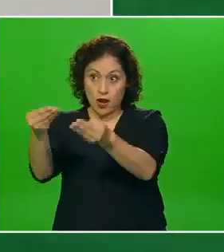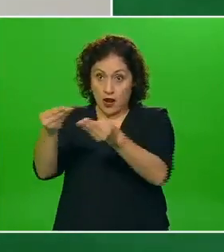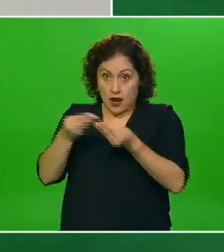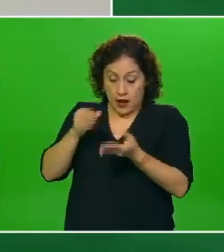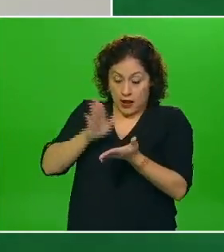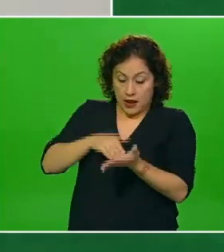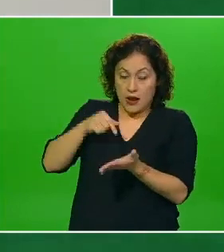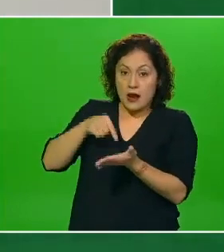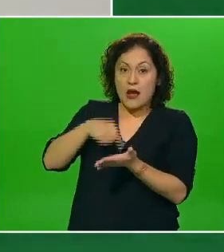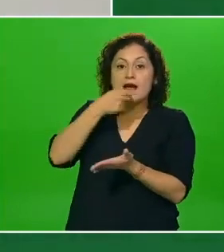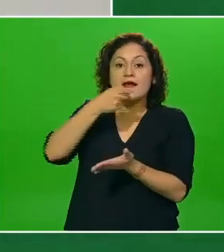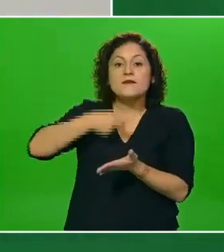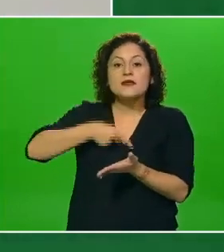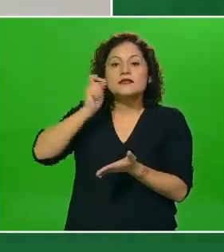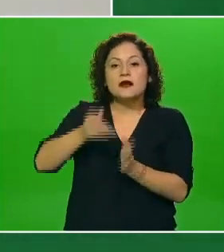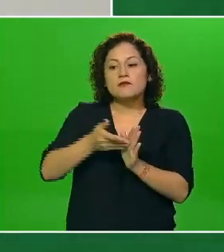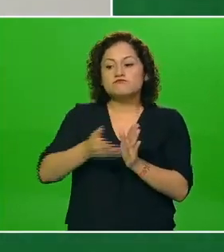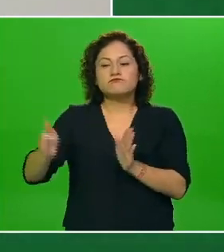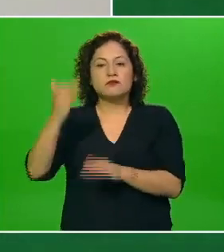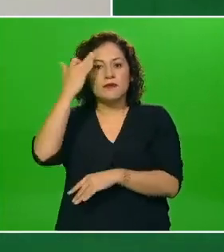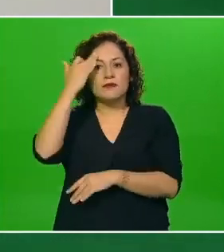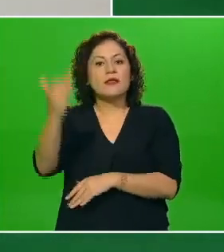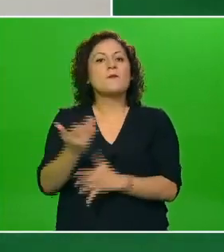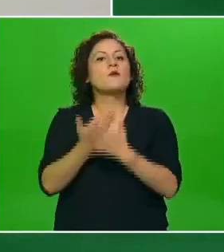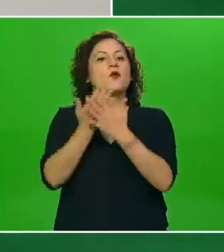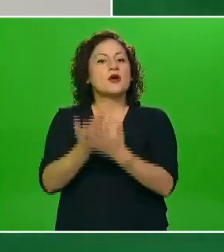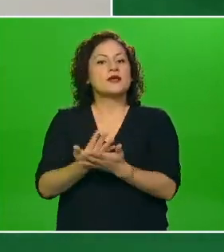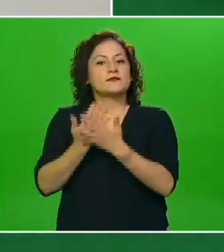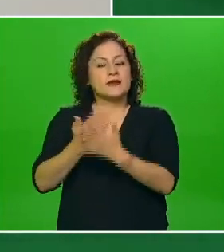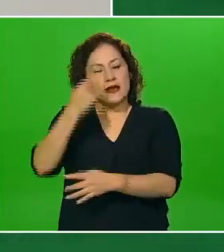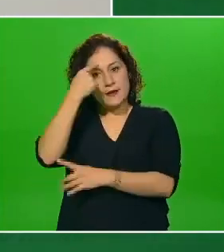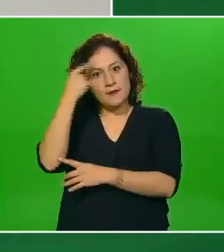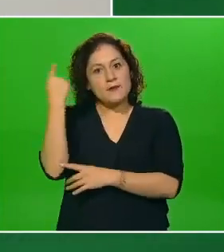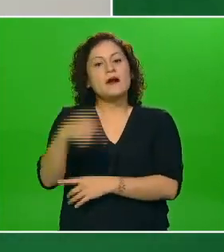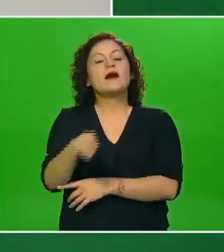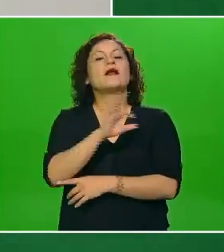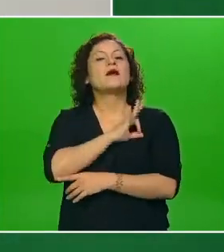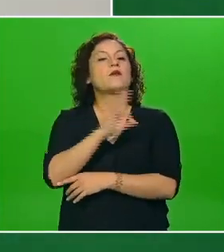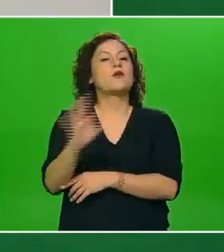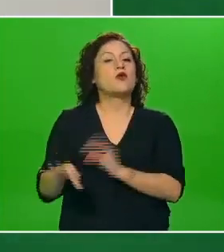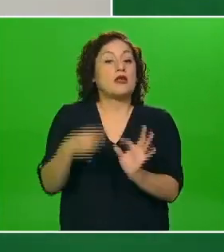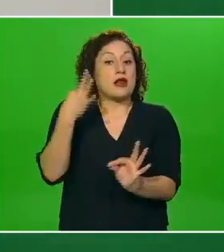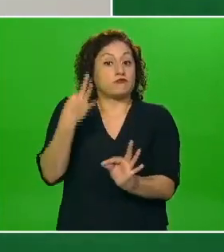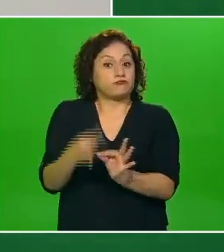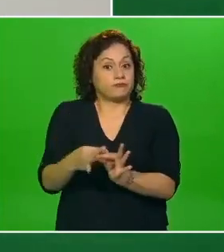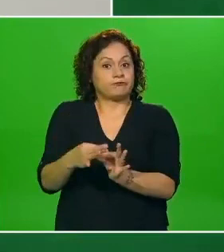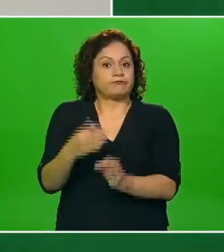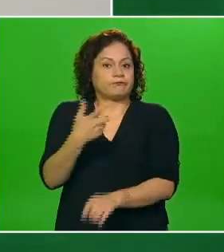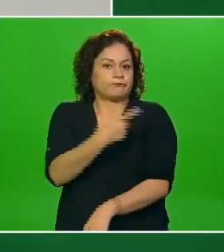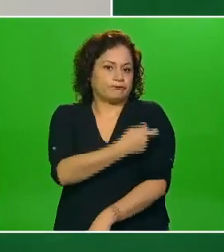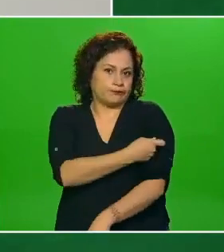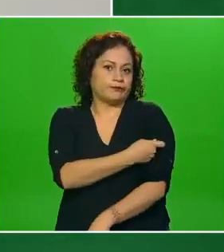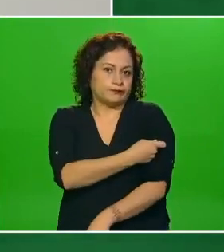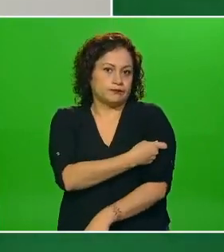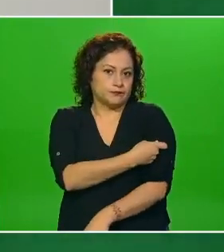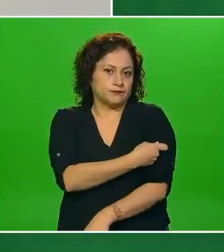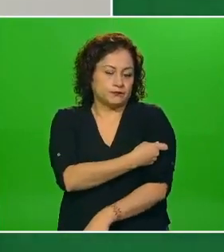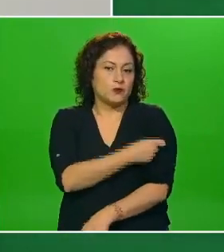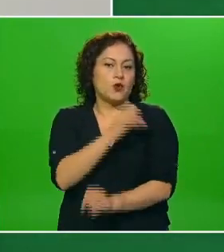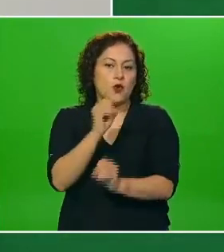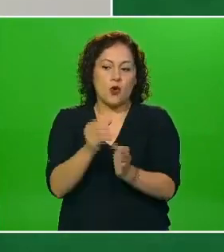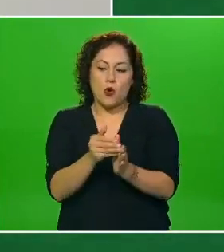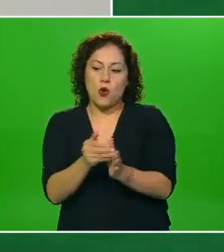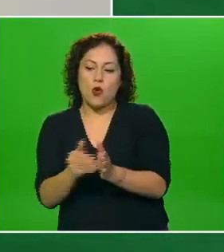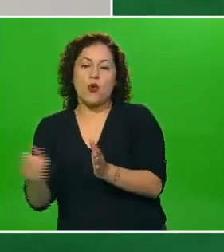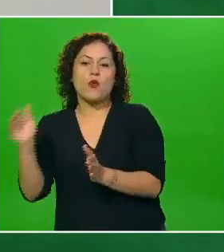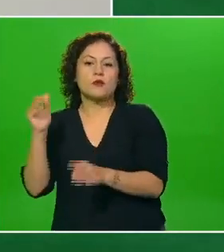se requiere de esa temporalidad para poder lograr la eficacia o en su momento expandir esa misma en relación a la